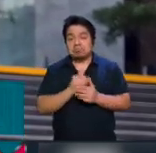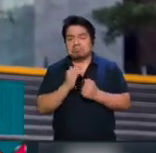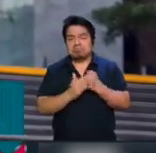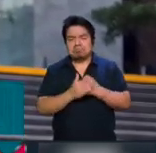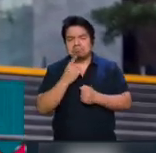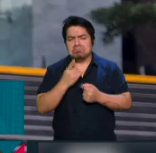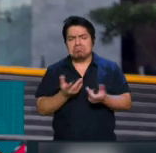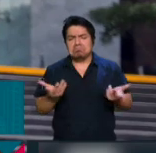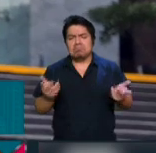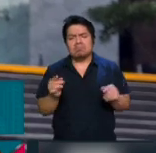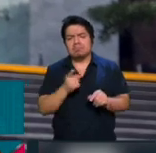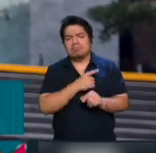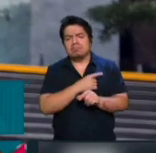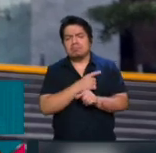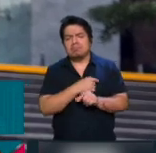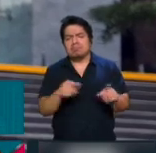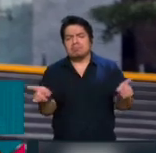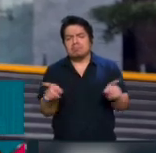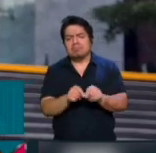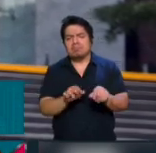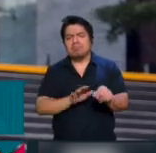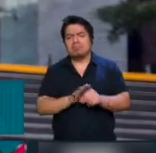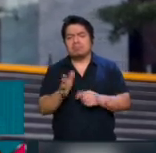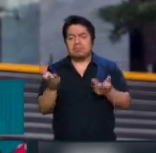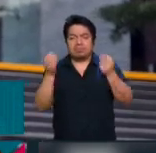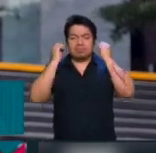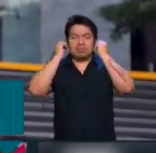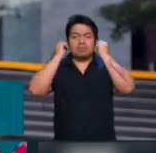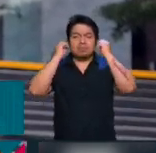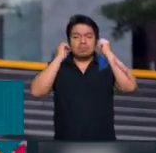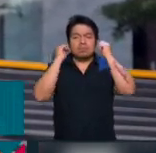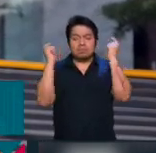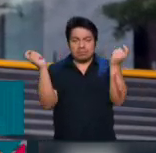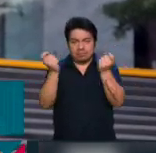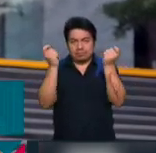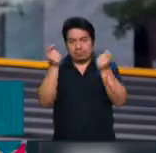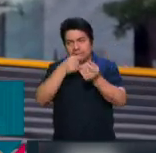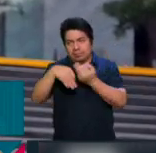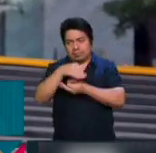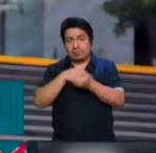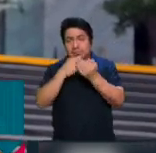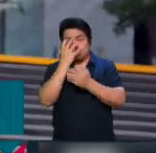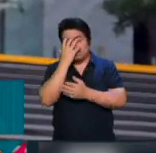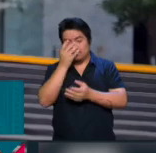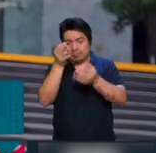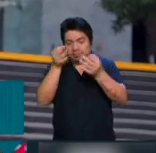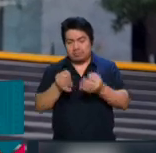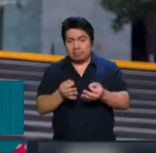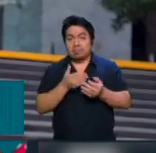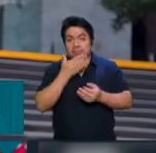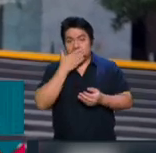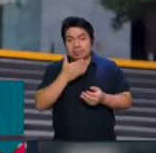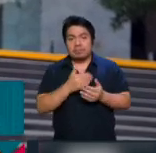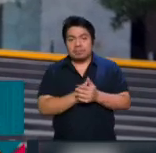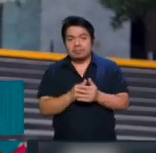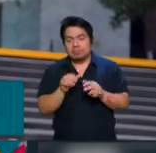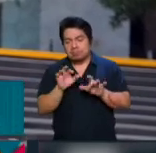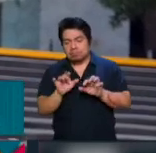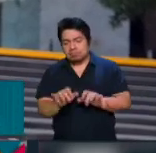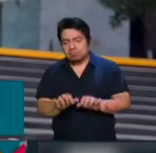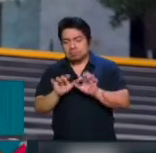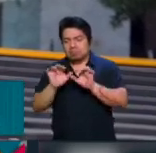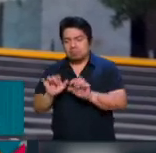hacer simplemente la ceremonia formal de cómputo